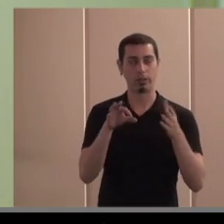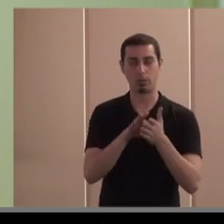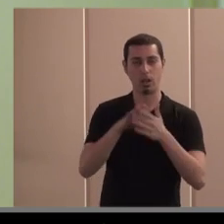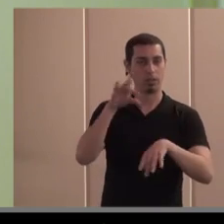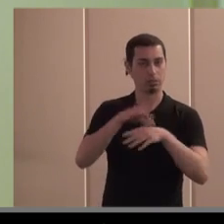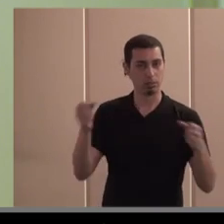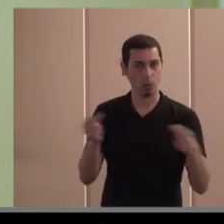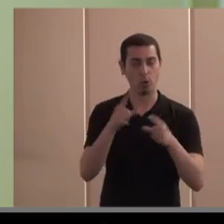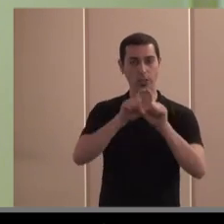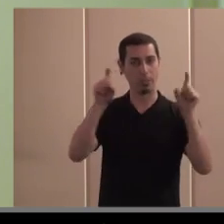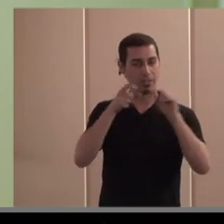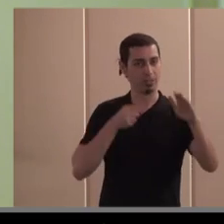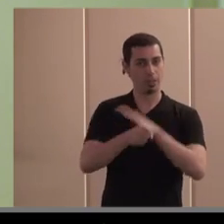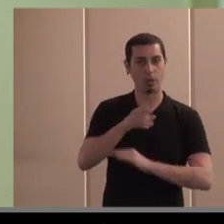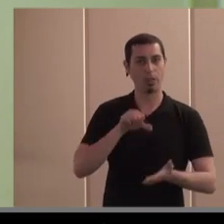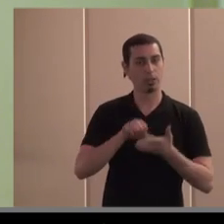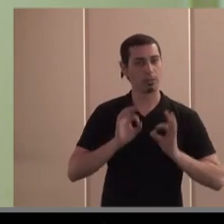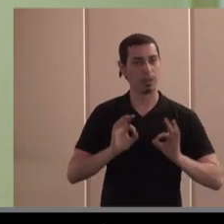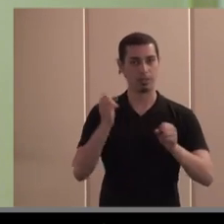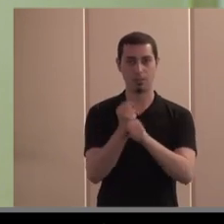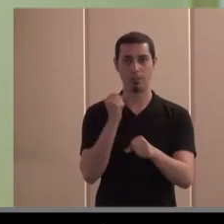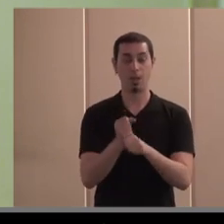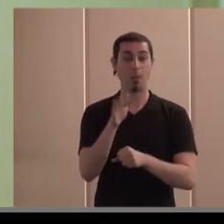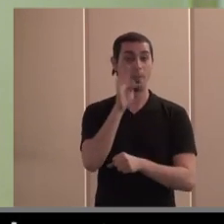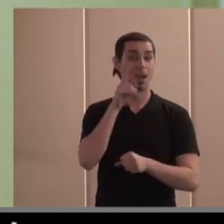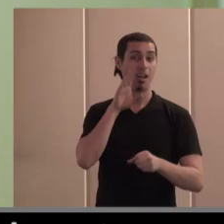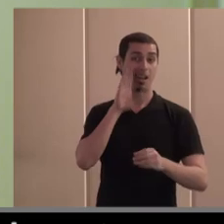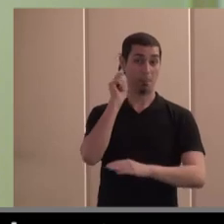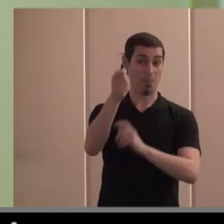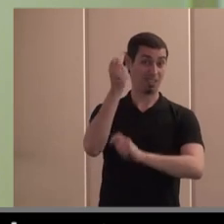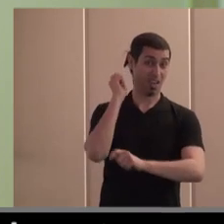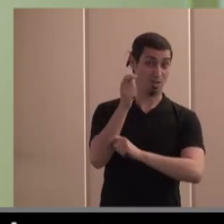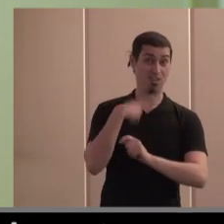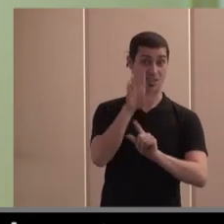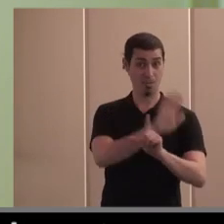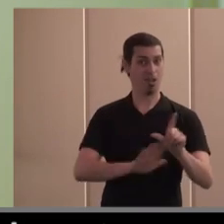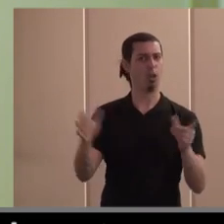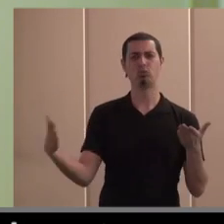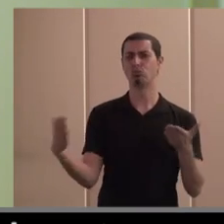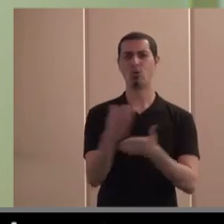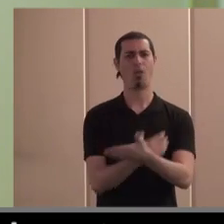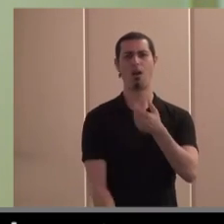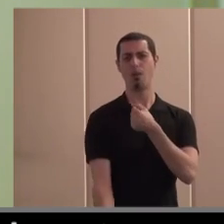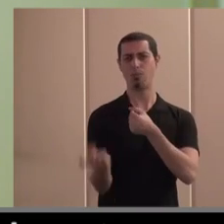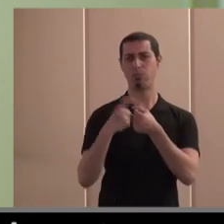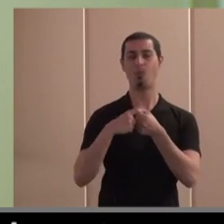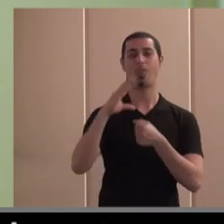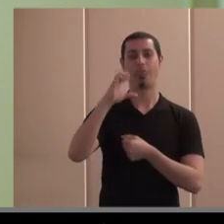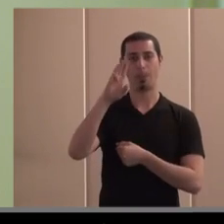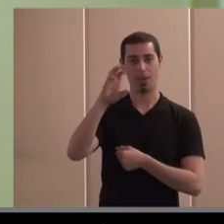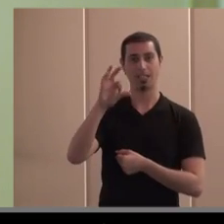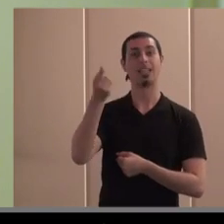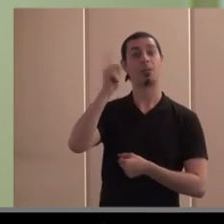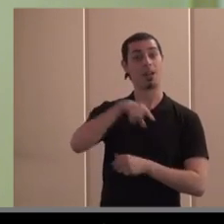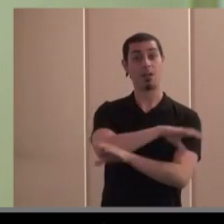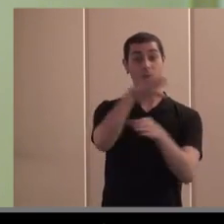mutualidades empresas de inserción centros especiales de empleo y cofradías de pescadores a nivel estatal están asociadas a CEPES también hay un